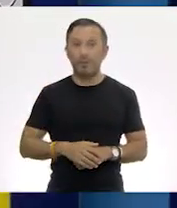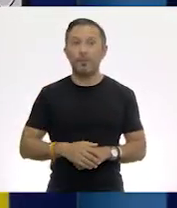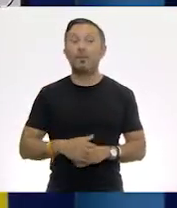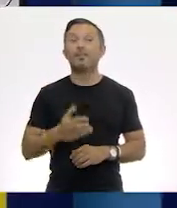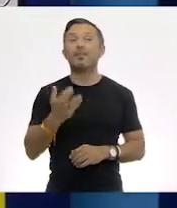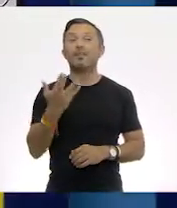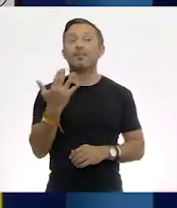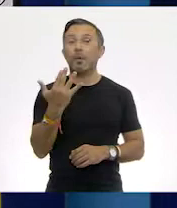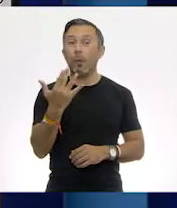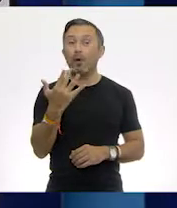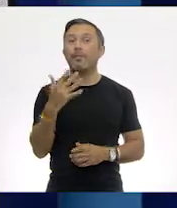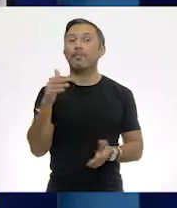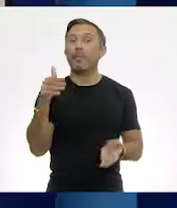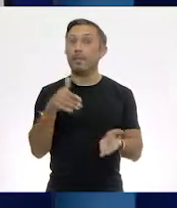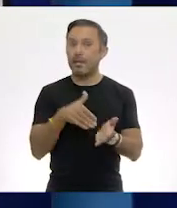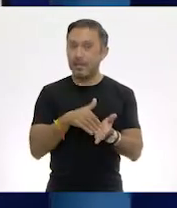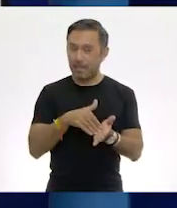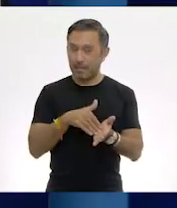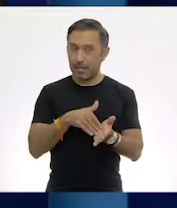mil...